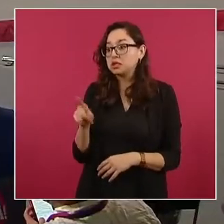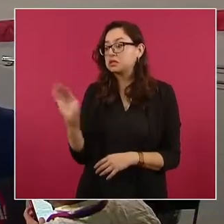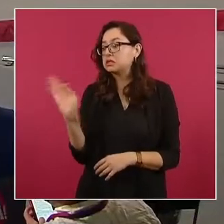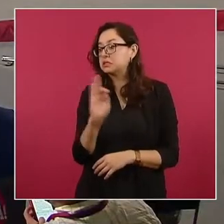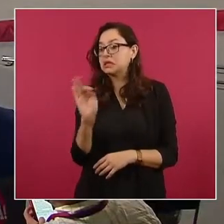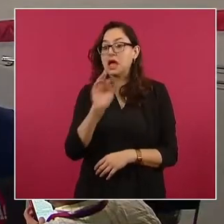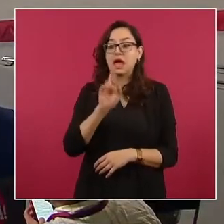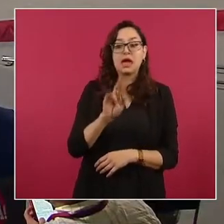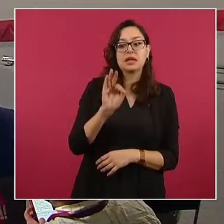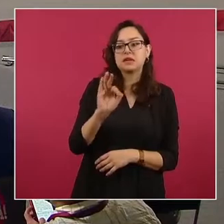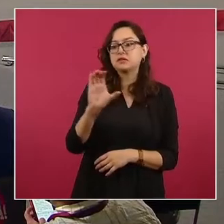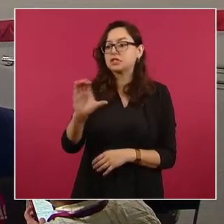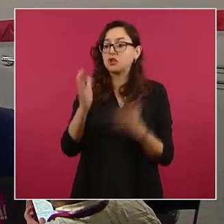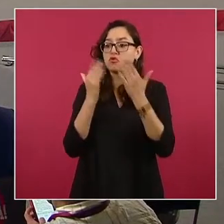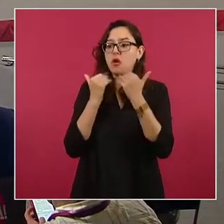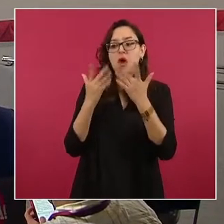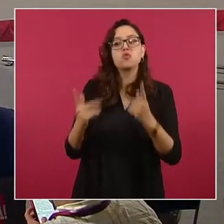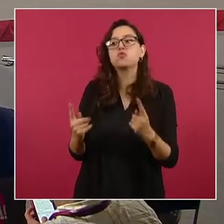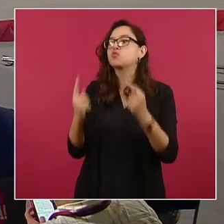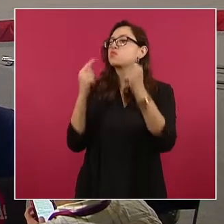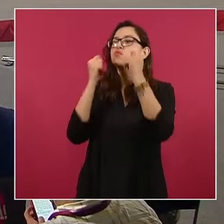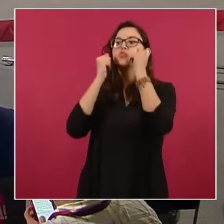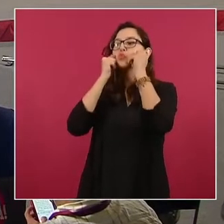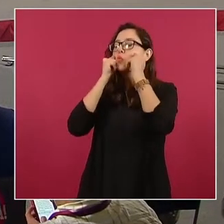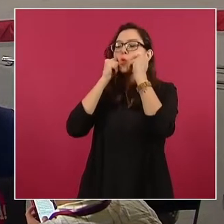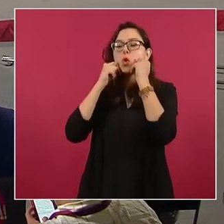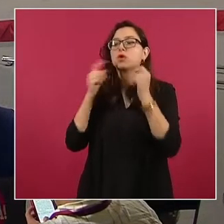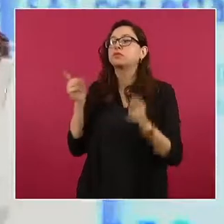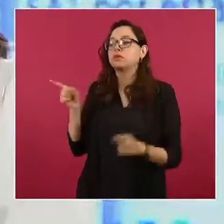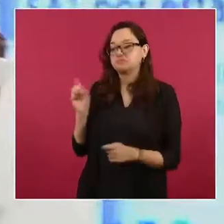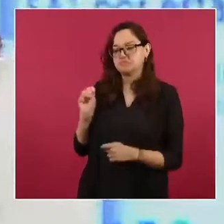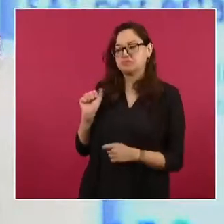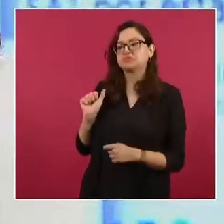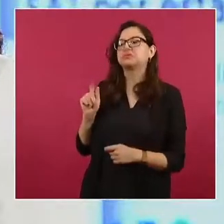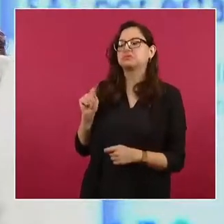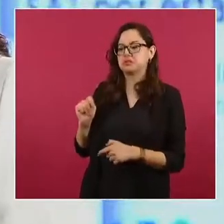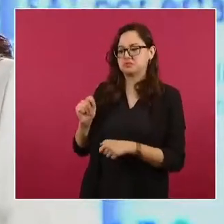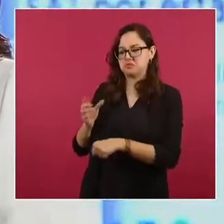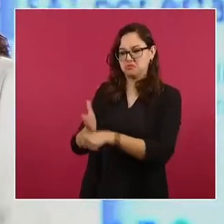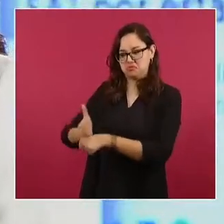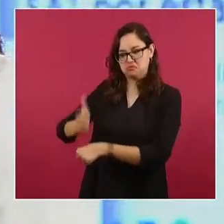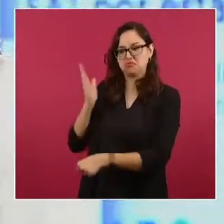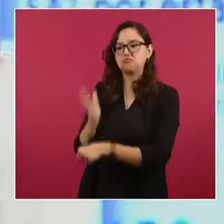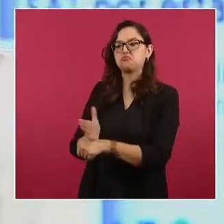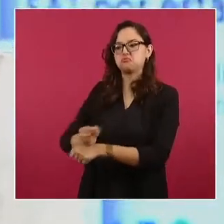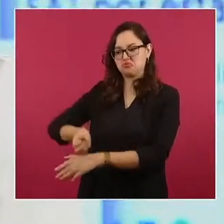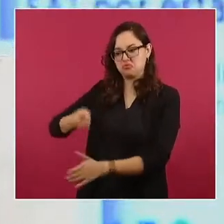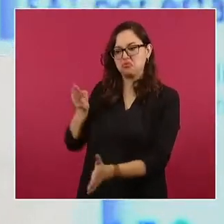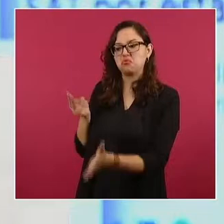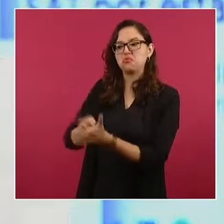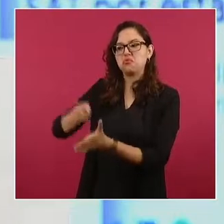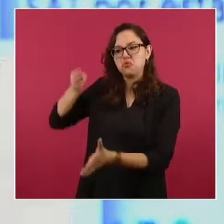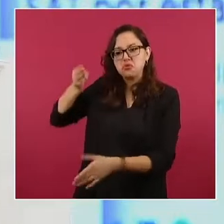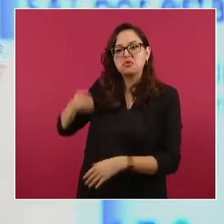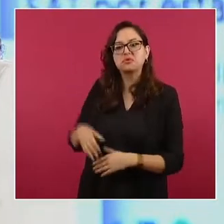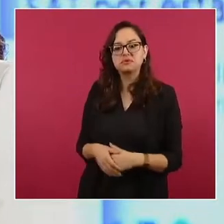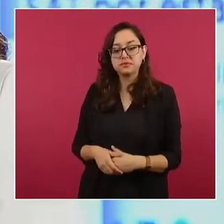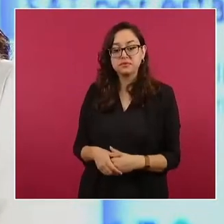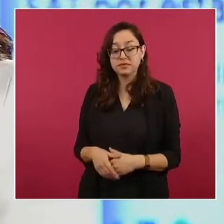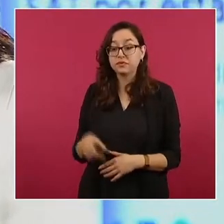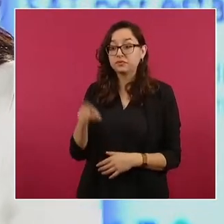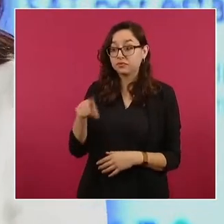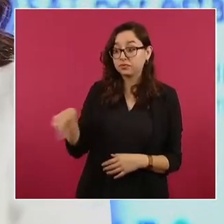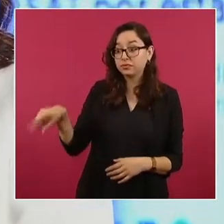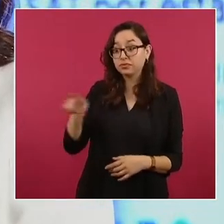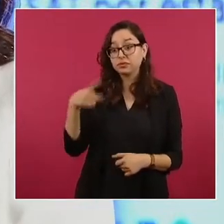Federal de Contribuyentes o aquellas que, estando obligadas a presentar su declaración anual, han reportado ingresos